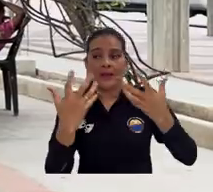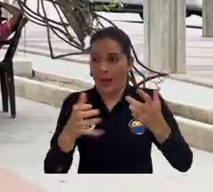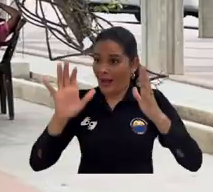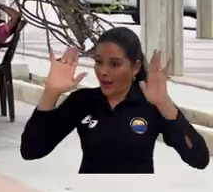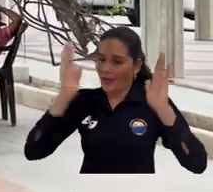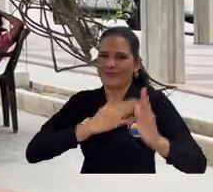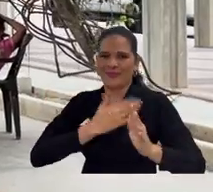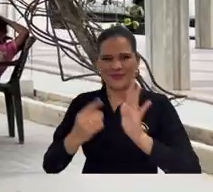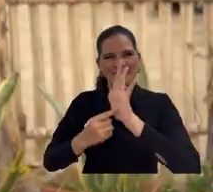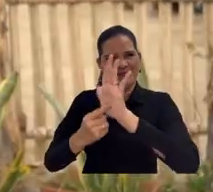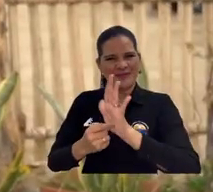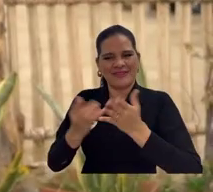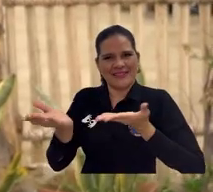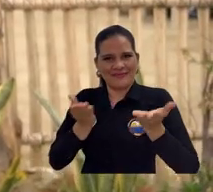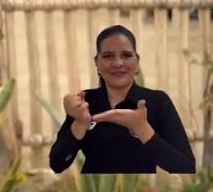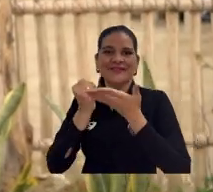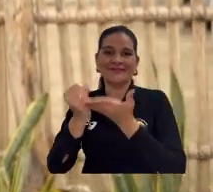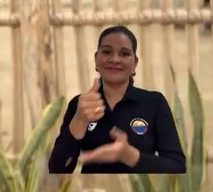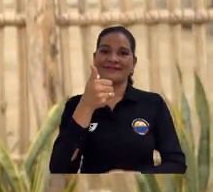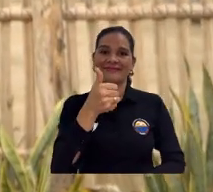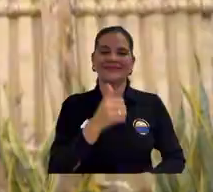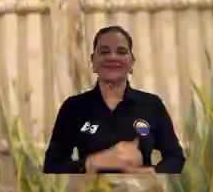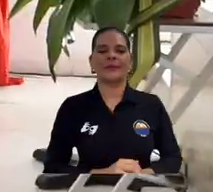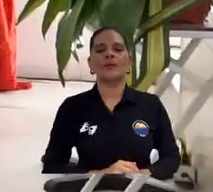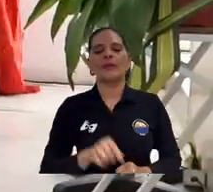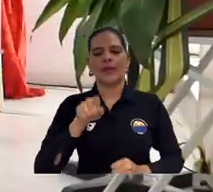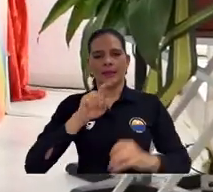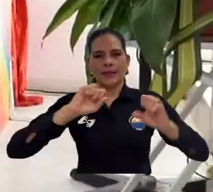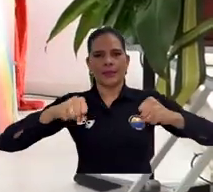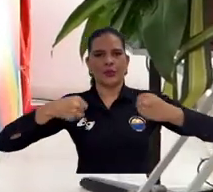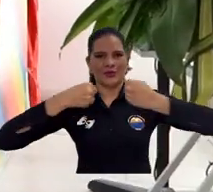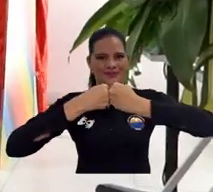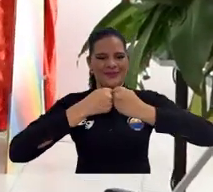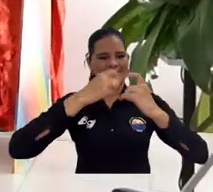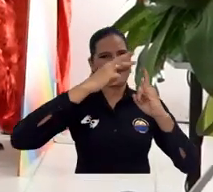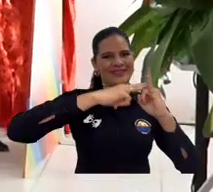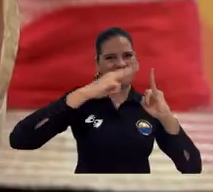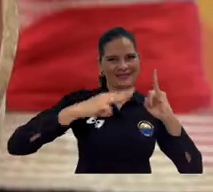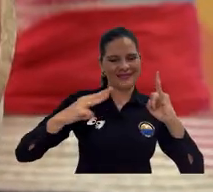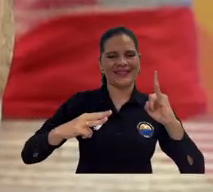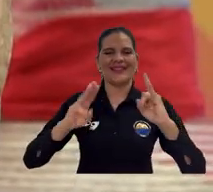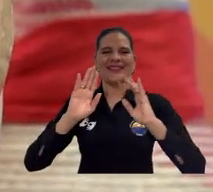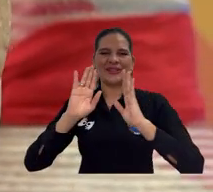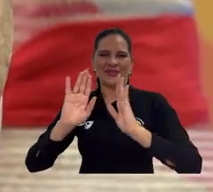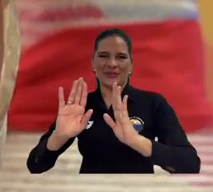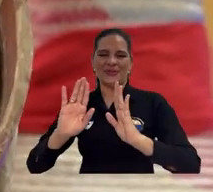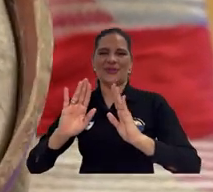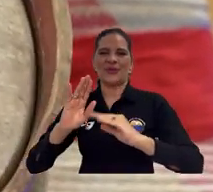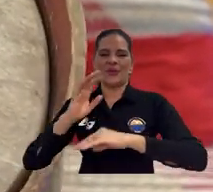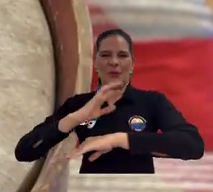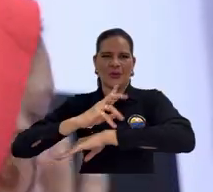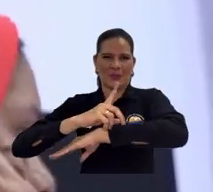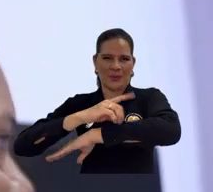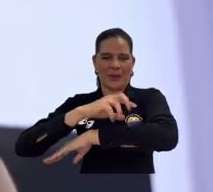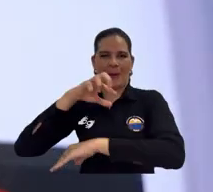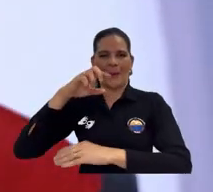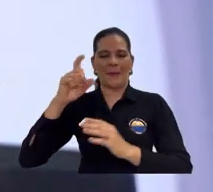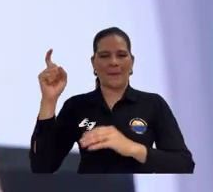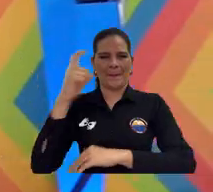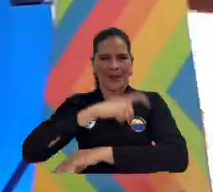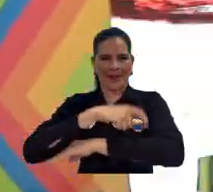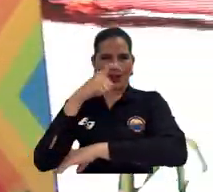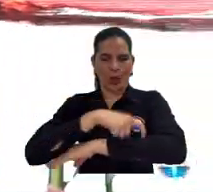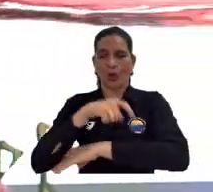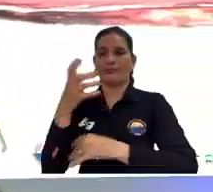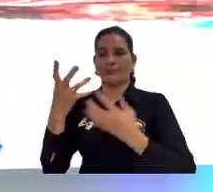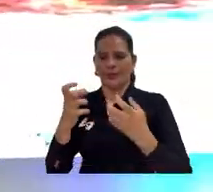sitios en Colombia donde puedan experimentar sus viajes. El proyecto que hace parte del convenio entre ambas instituciones nació desde el año 2023